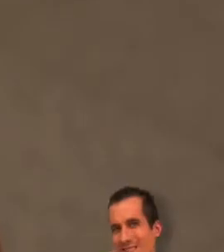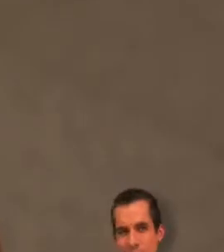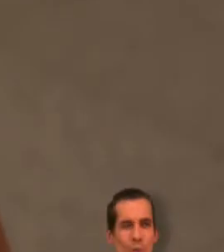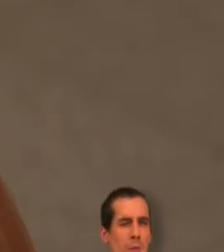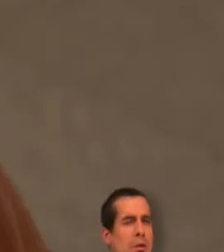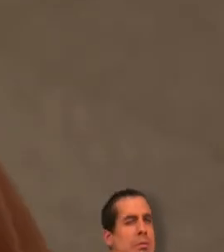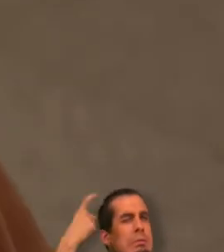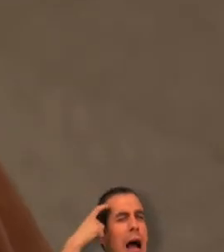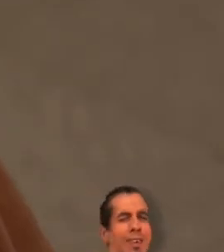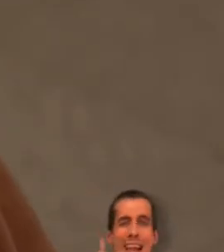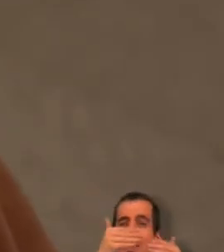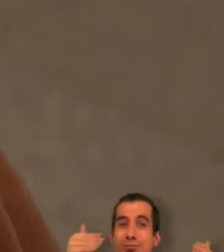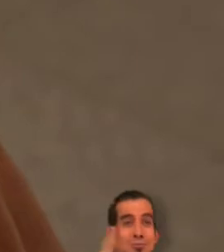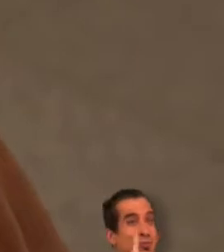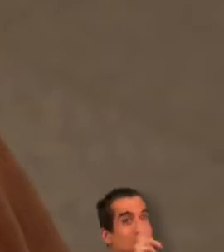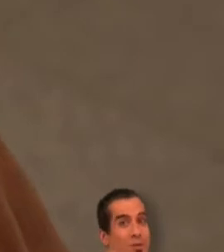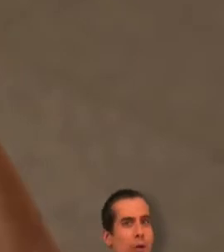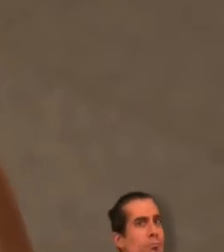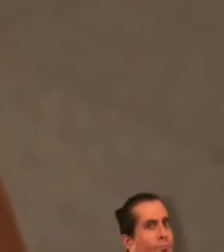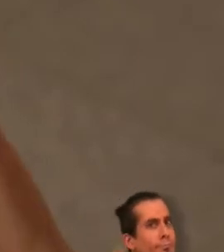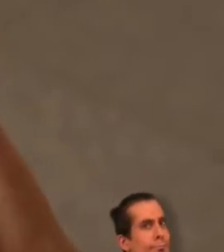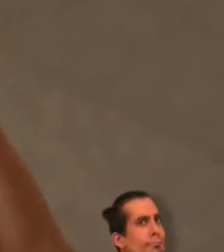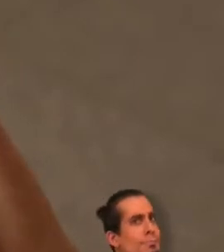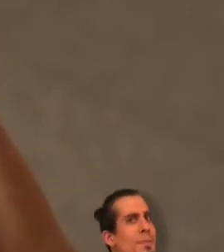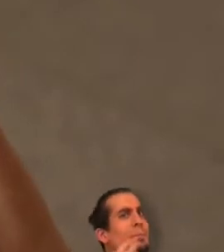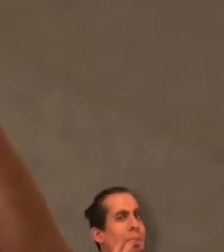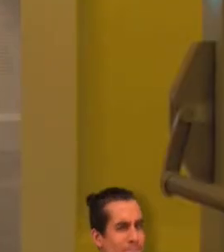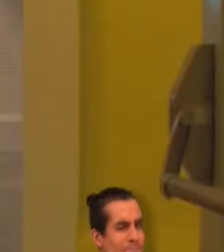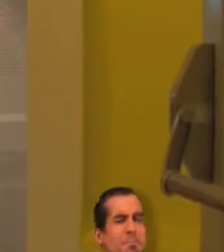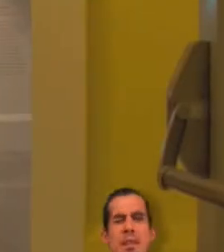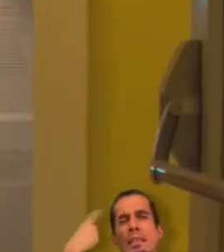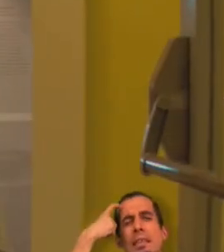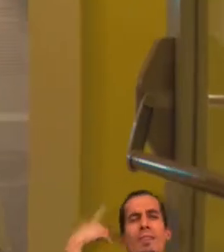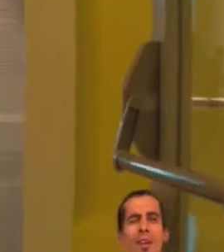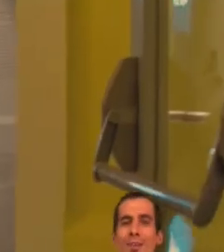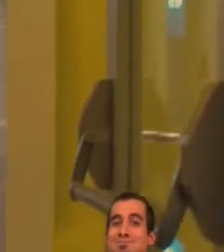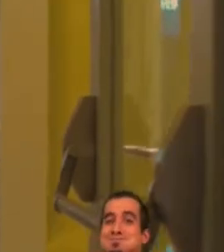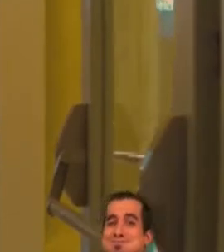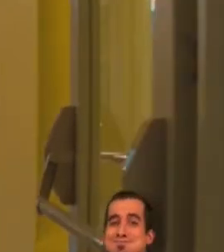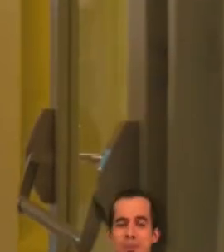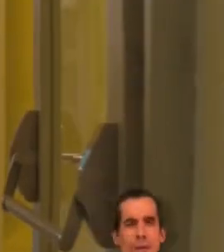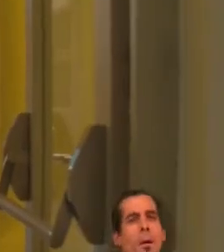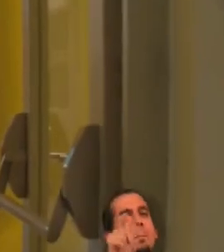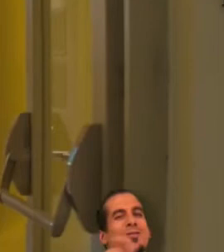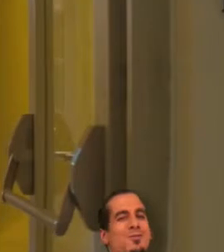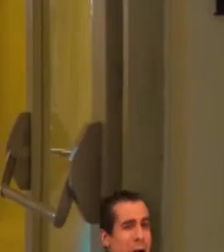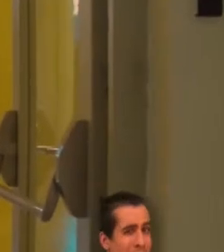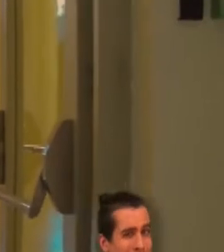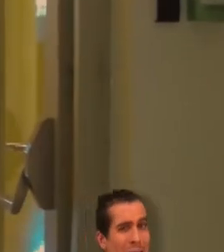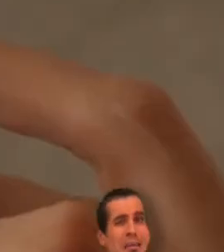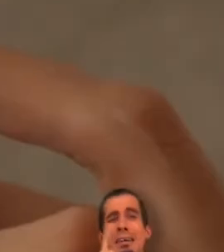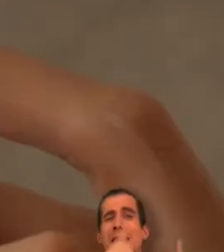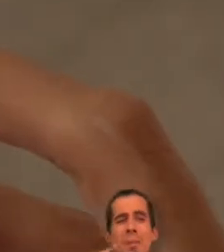juego por último podrás comprobar tus conocimientos de la exposición gracias a un juego que te permitirá tener una colección de